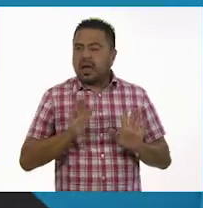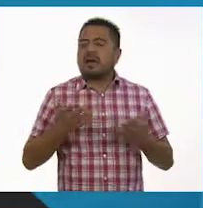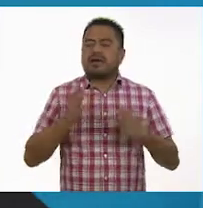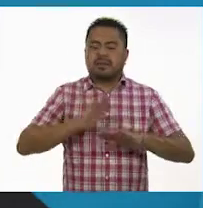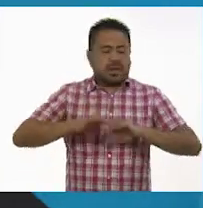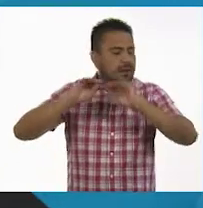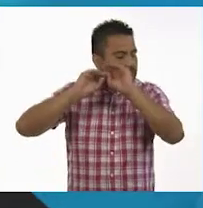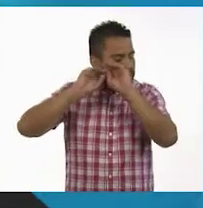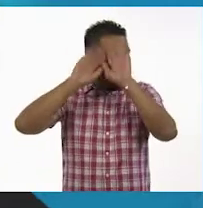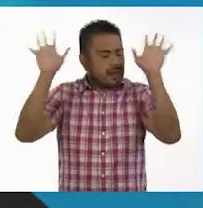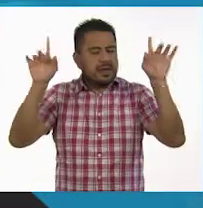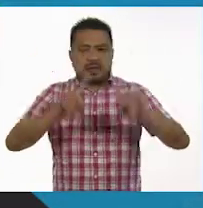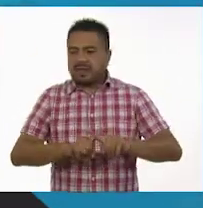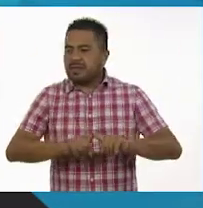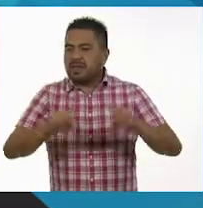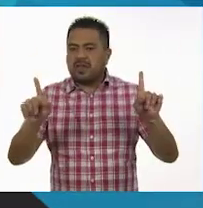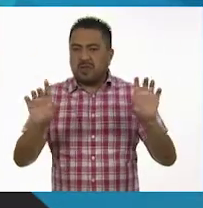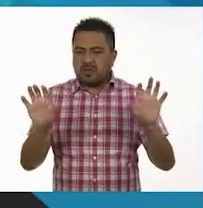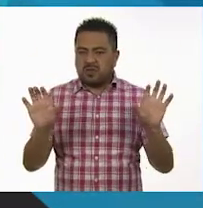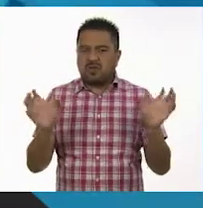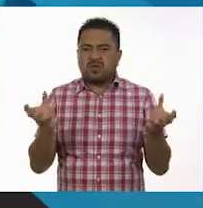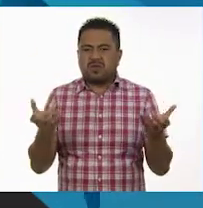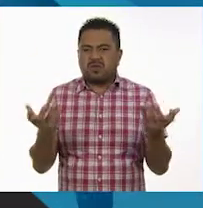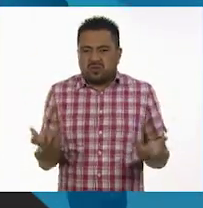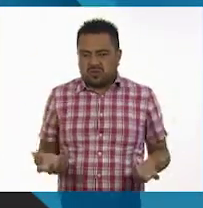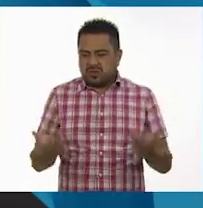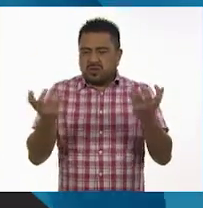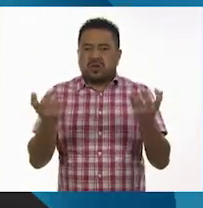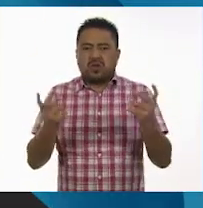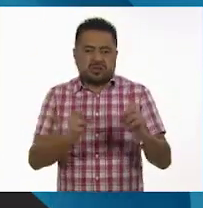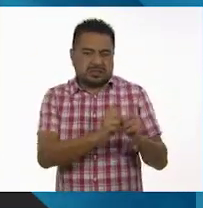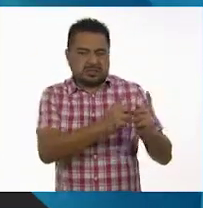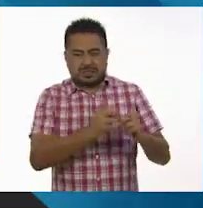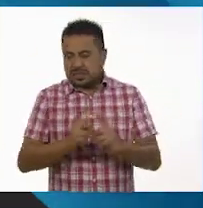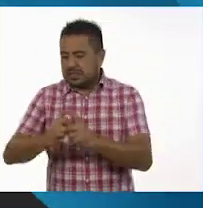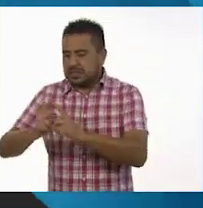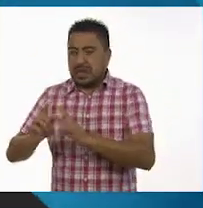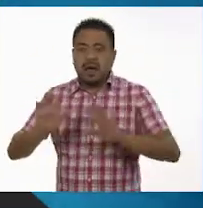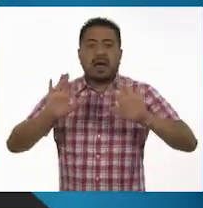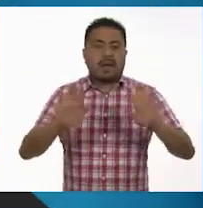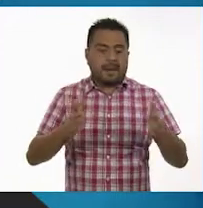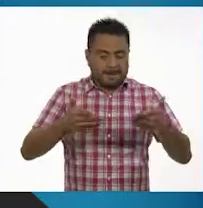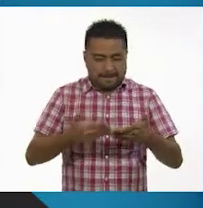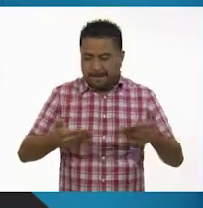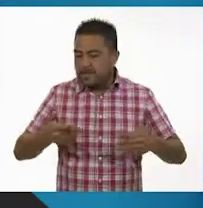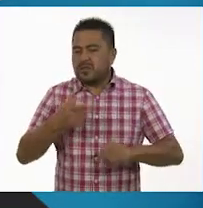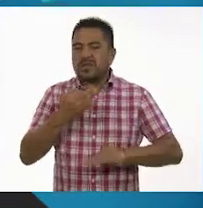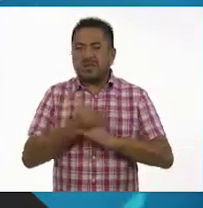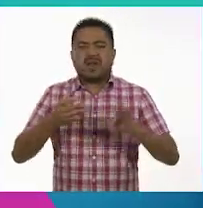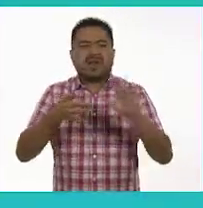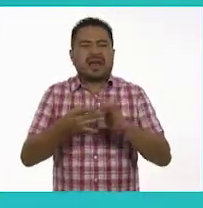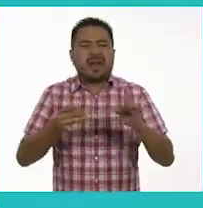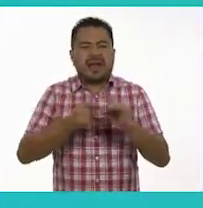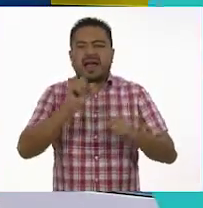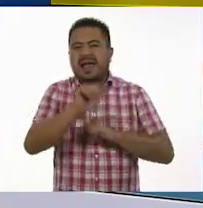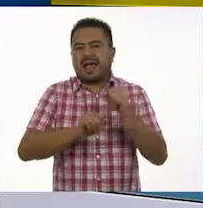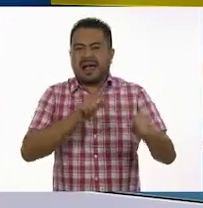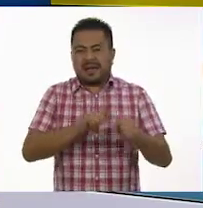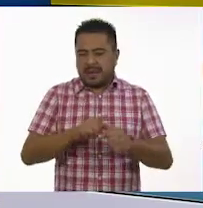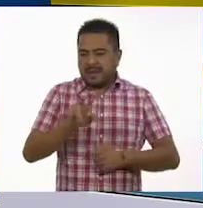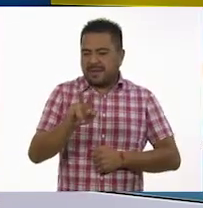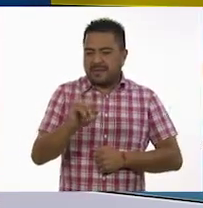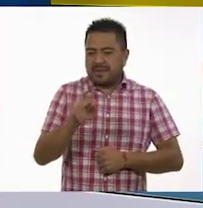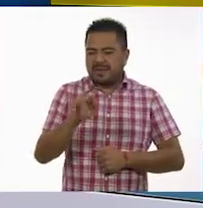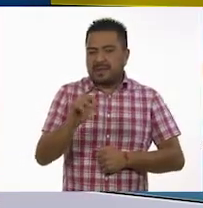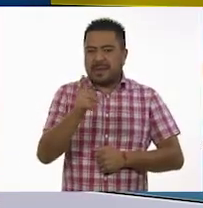quedando un poco más clara la diferencia entre uno y otro desarrollo. Ahora, vamos a hablar de los animales vivíparos,